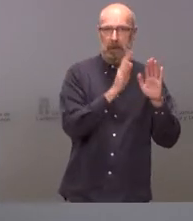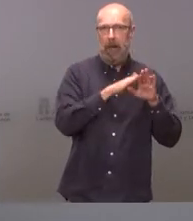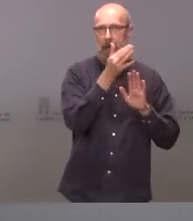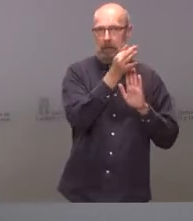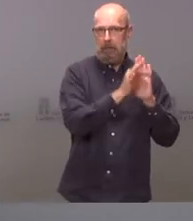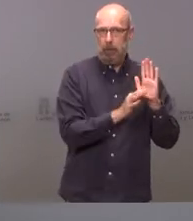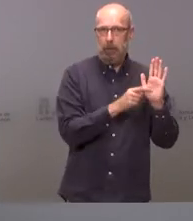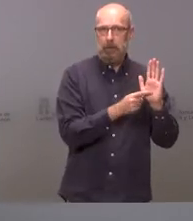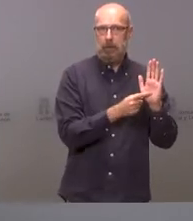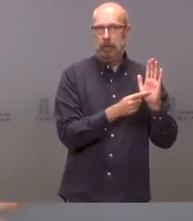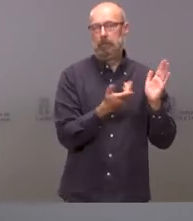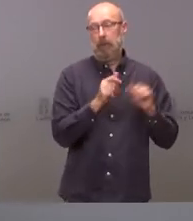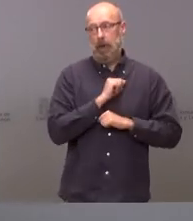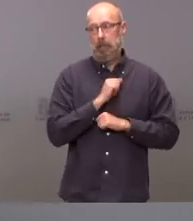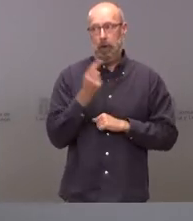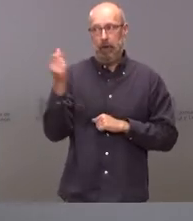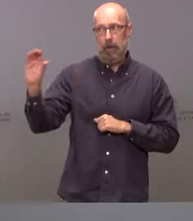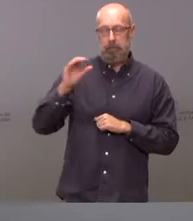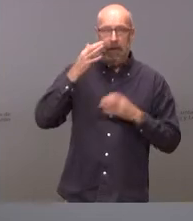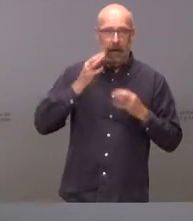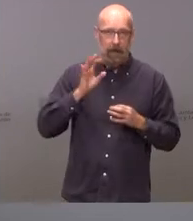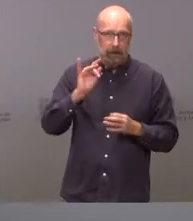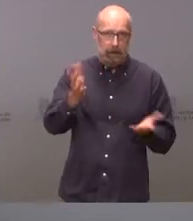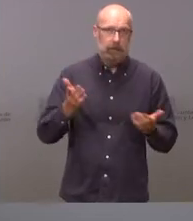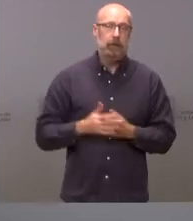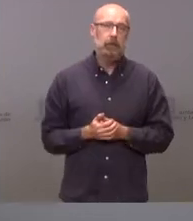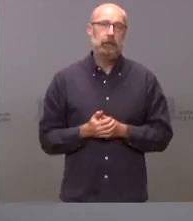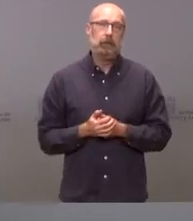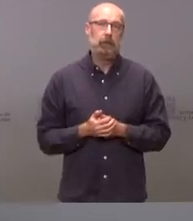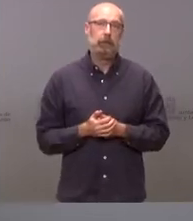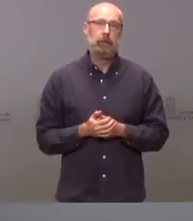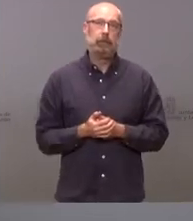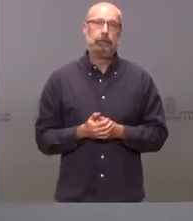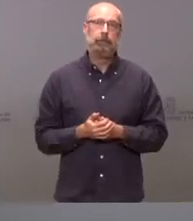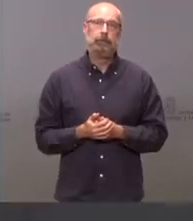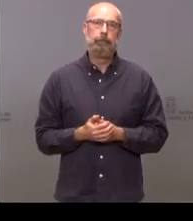esperamos que vengan primero al gobierno de España y luego como es natural al conjunto de las comunidades autónomas.